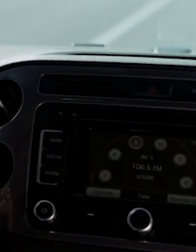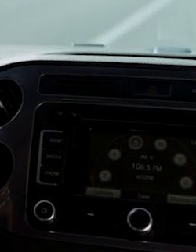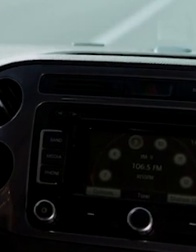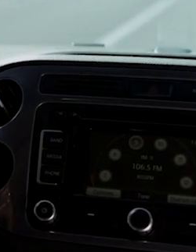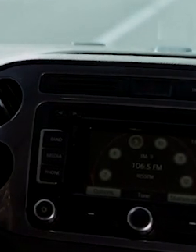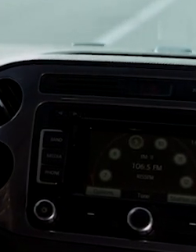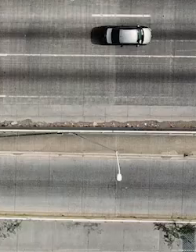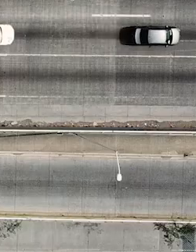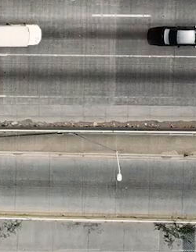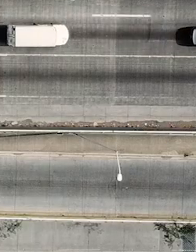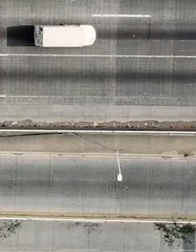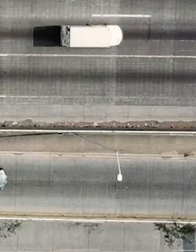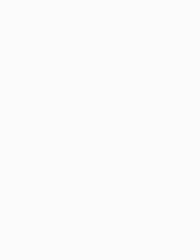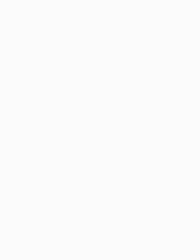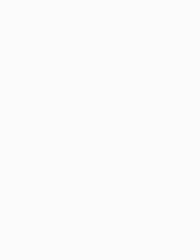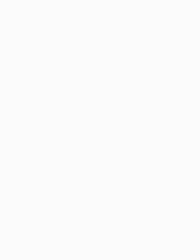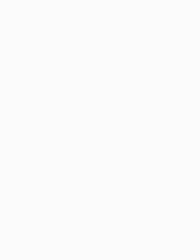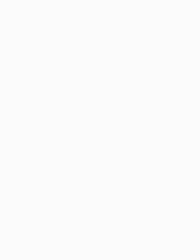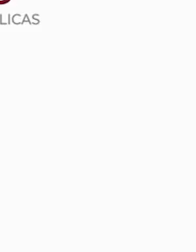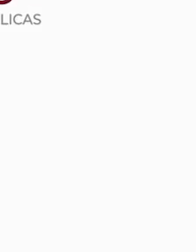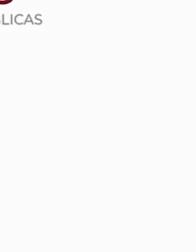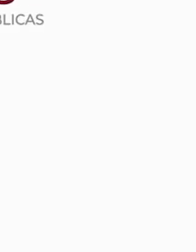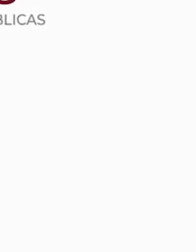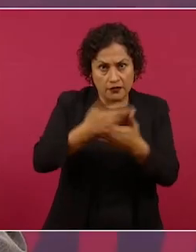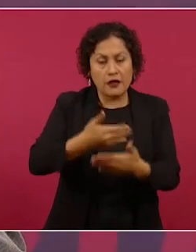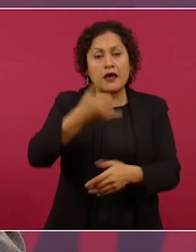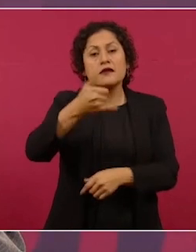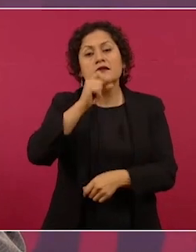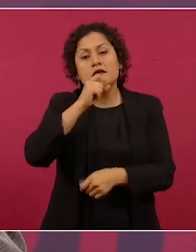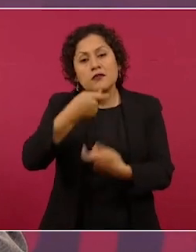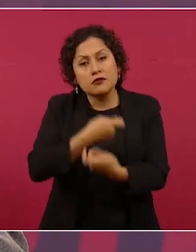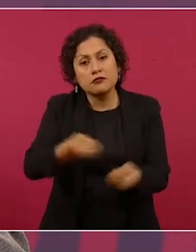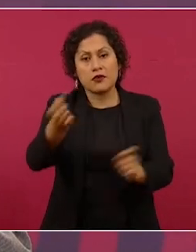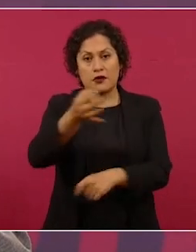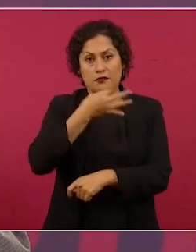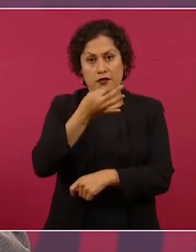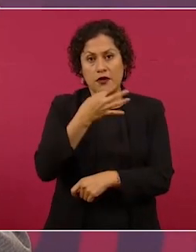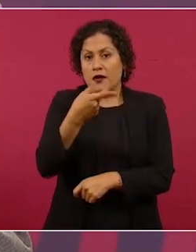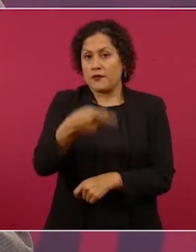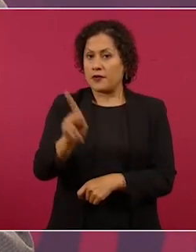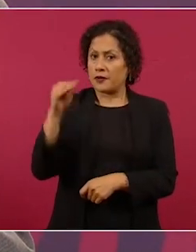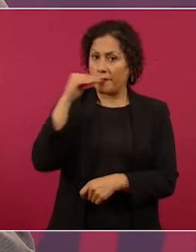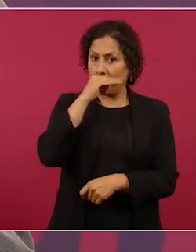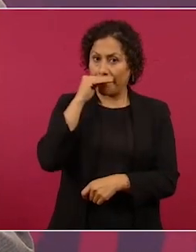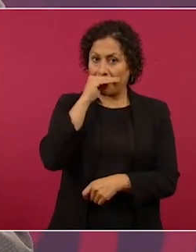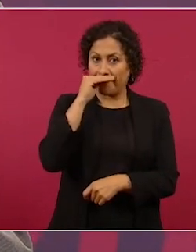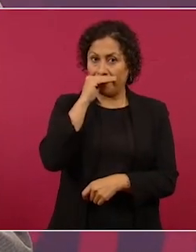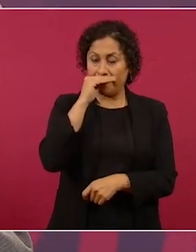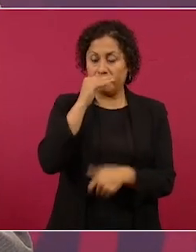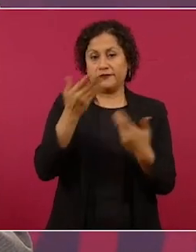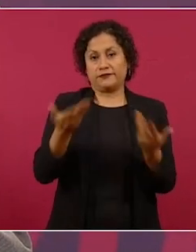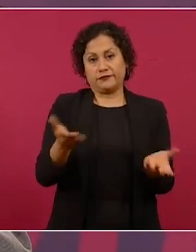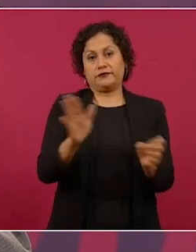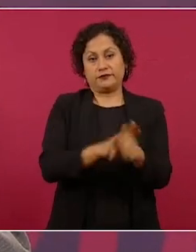seguro de responsabilidad civil. Este 2023, dale en marcha la transformación. Por eso, le